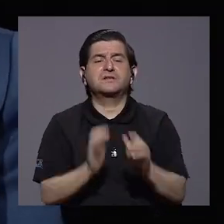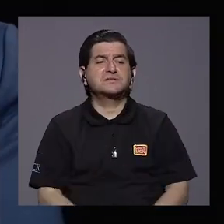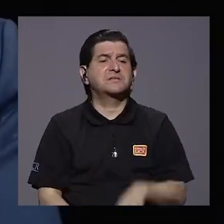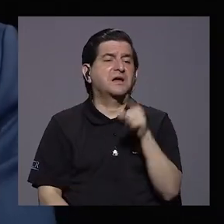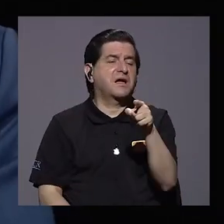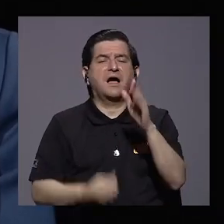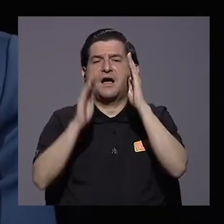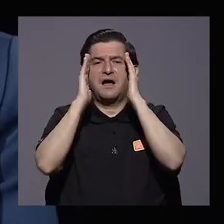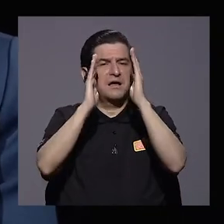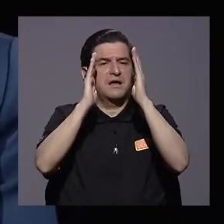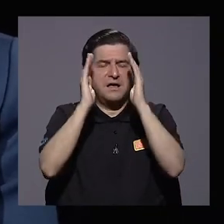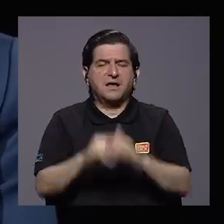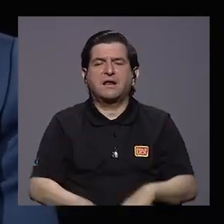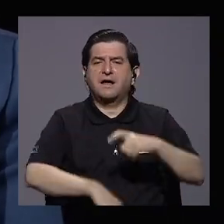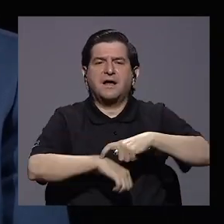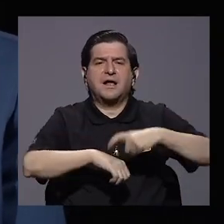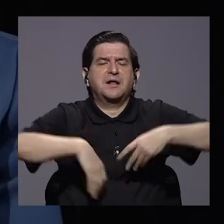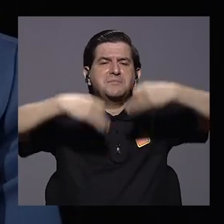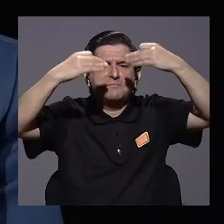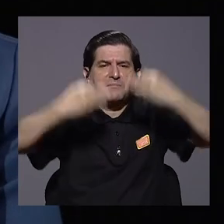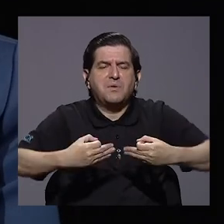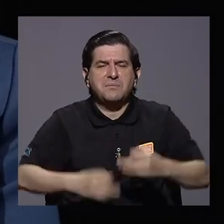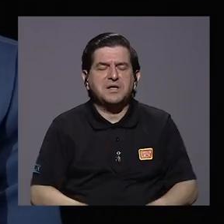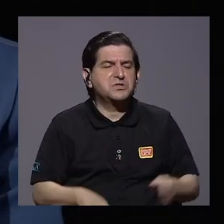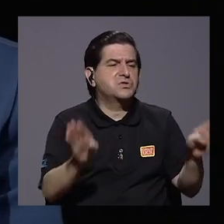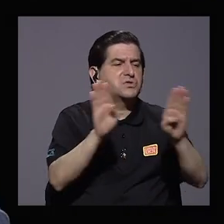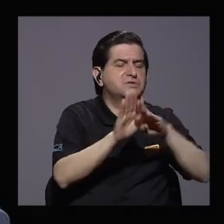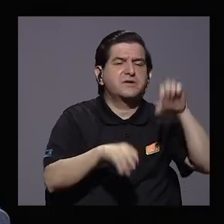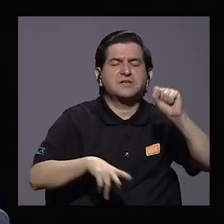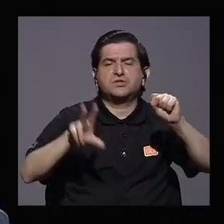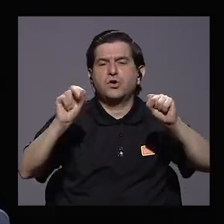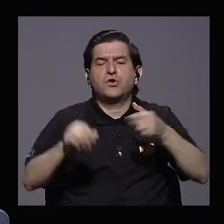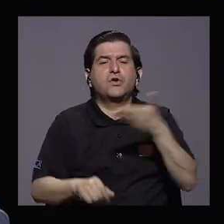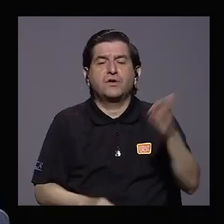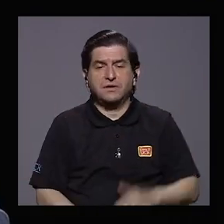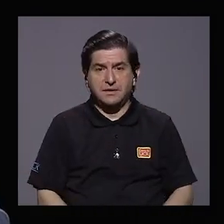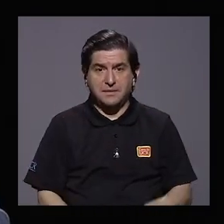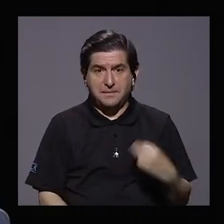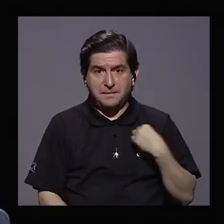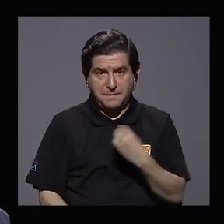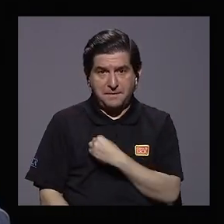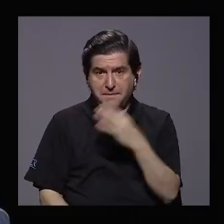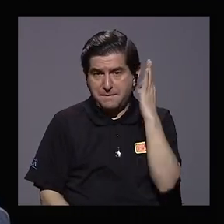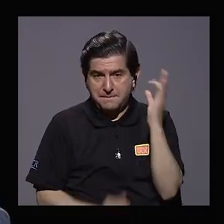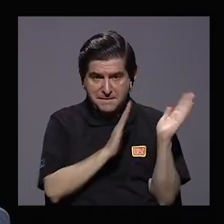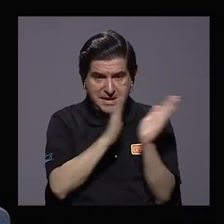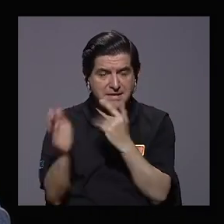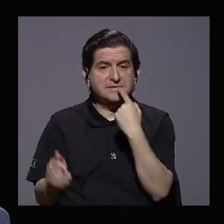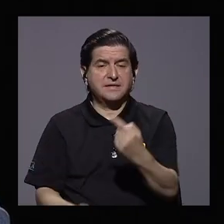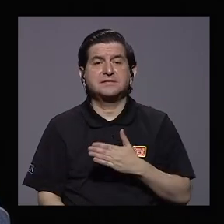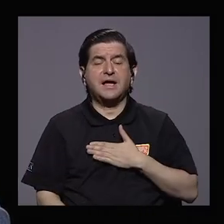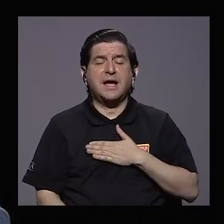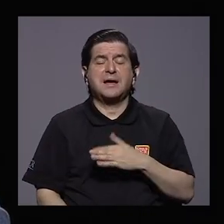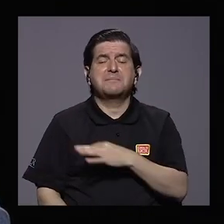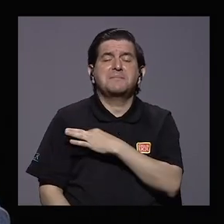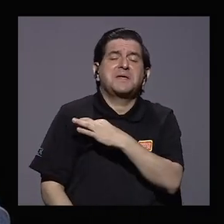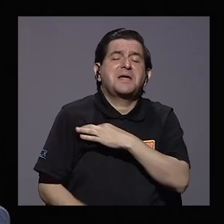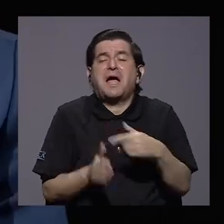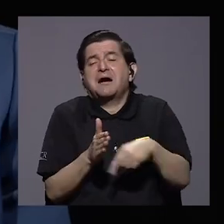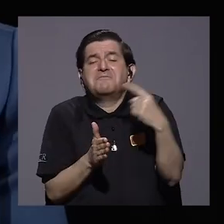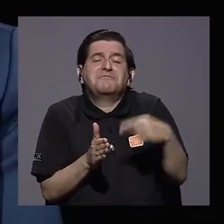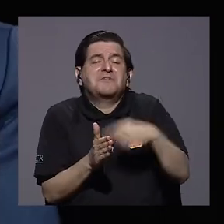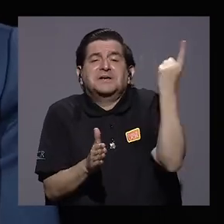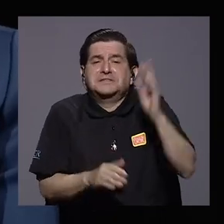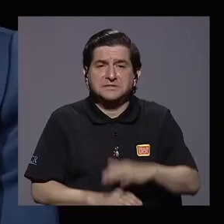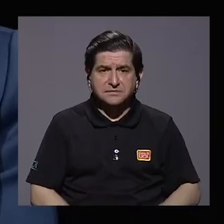él no lo escuchan cuando se toman las decisiones que se cierra o que no se cierra. Y la ministra de Planificación dice a mí me invitan de vez en cuando.